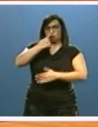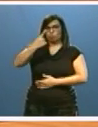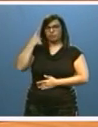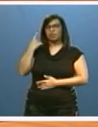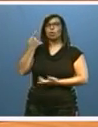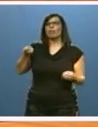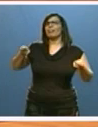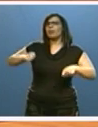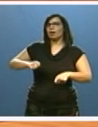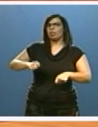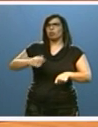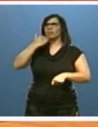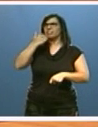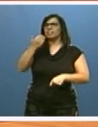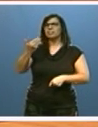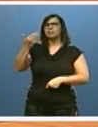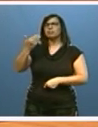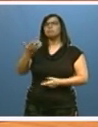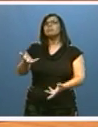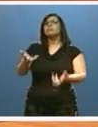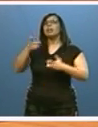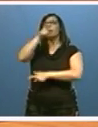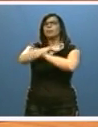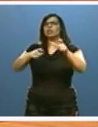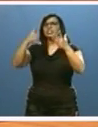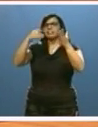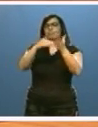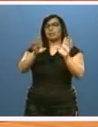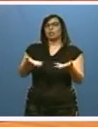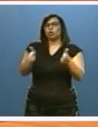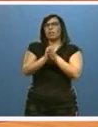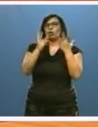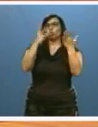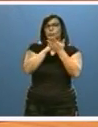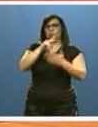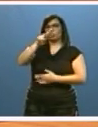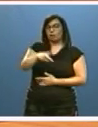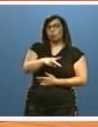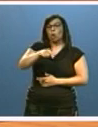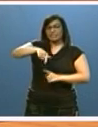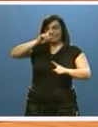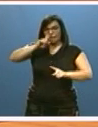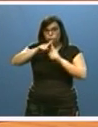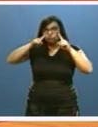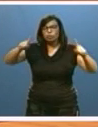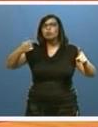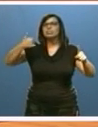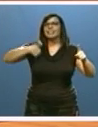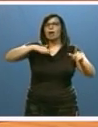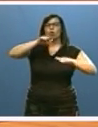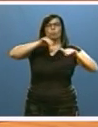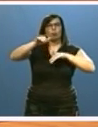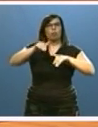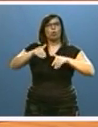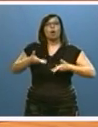que se cerró con cerca de 6.000 beneficiarios y un importe de 8 millones de euros, en 2016 ya se han convocado